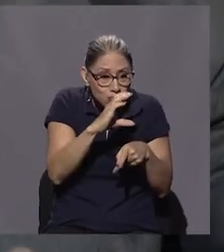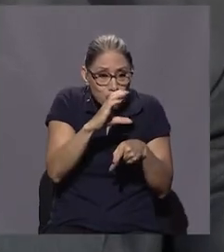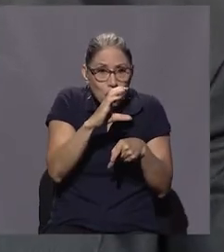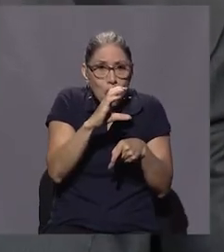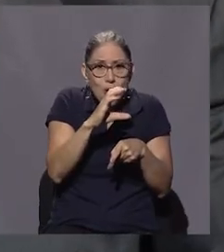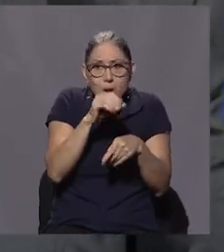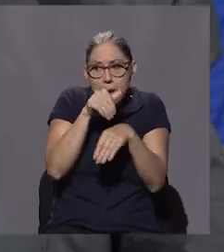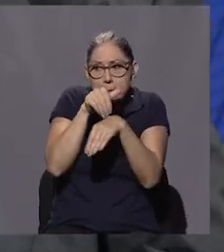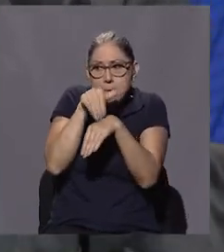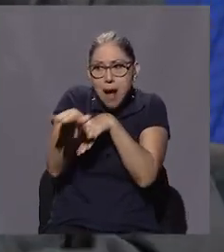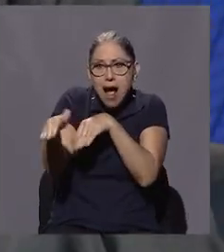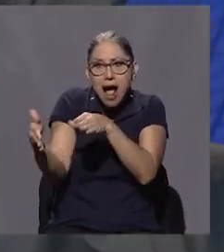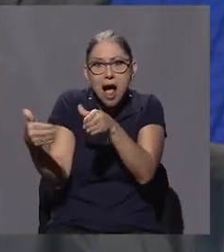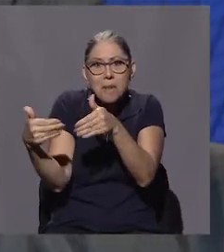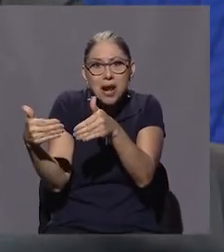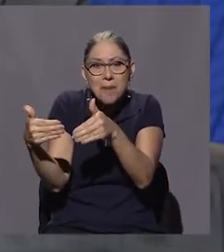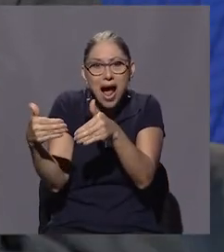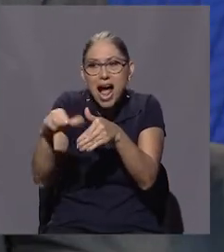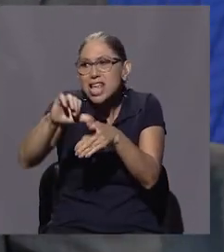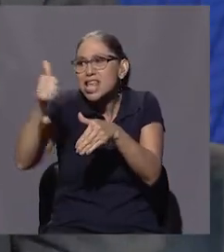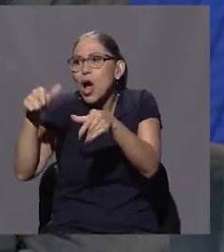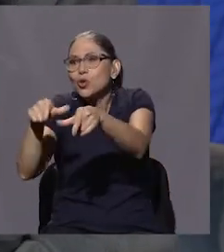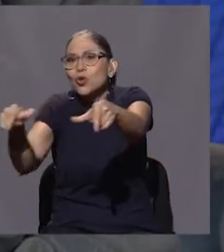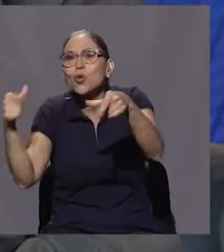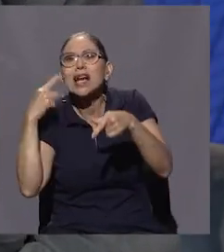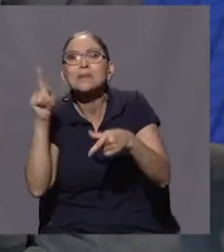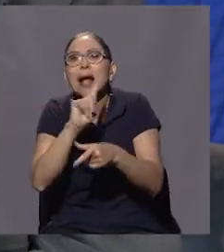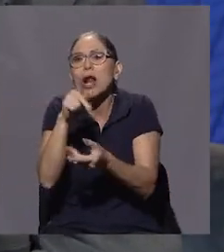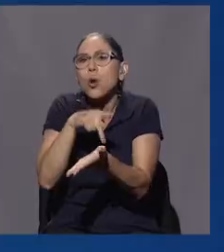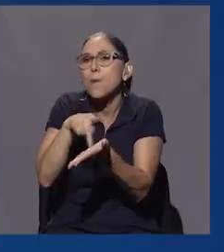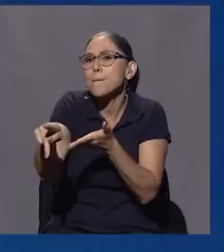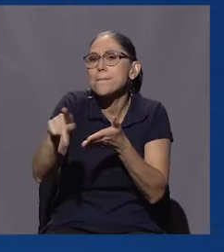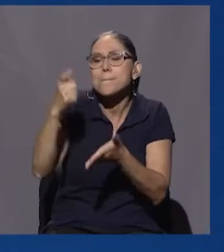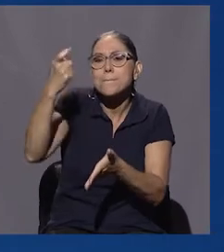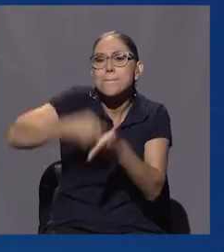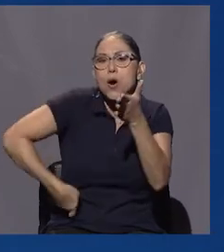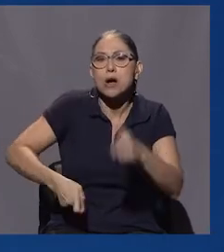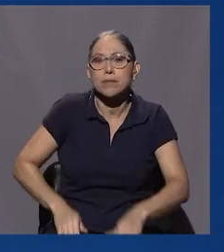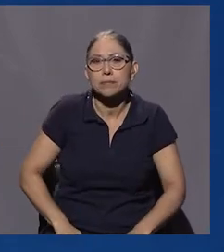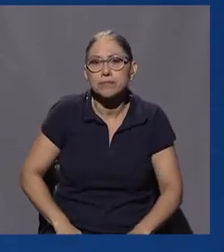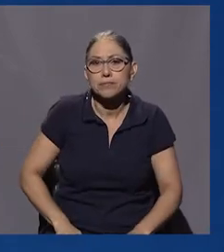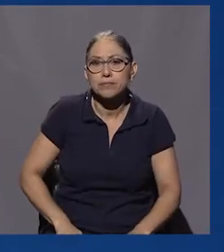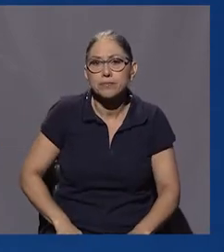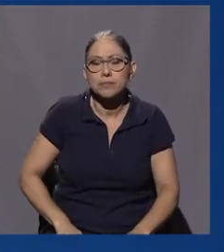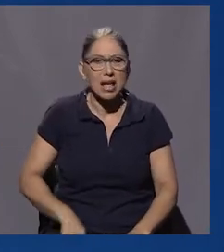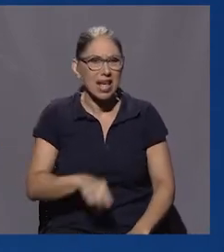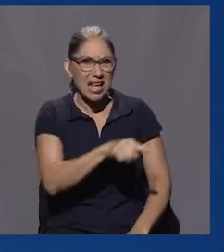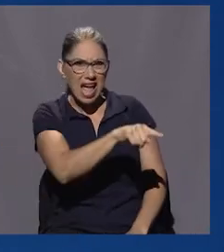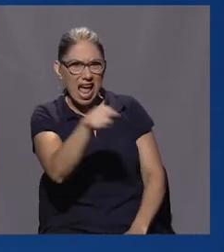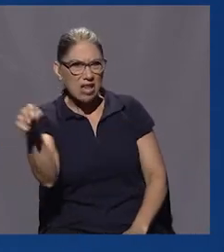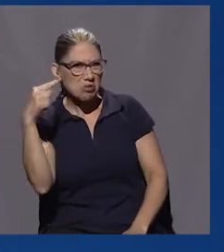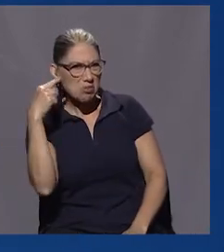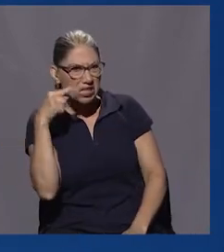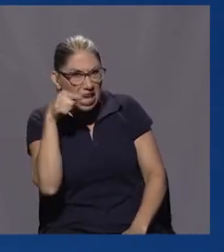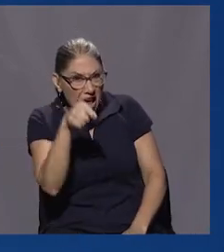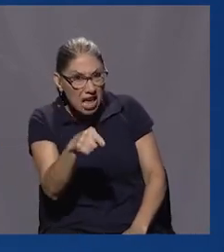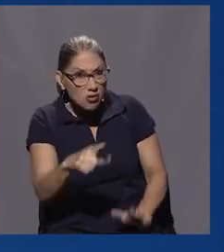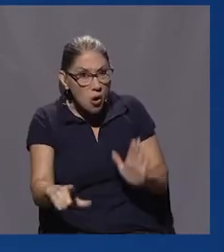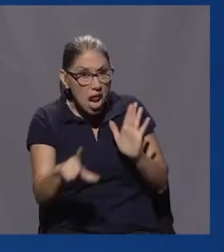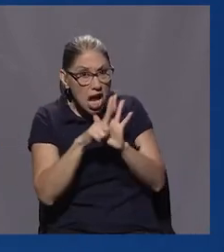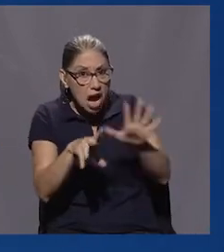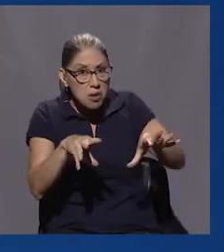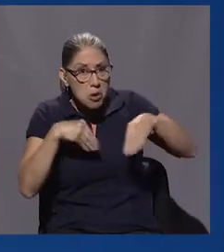a los paraísos fiscales ¿para qué? Para evadir impuestos, precisamente. La gente diría, eso es válido, don Oscar. O sea, ¿es